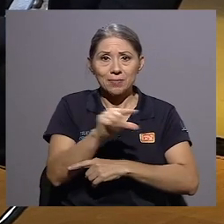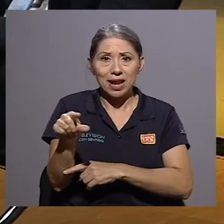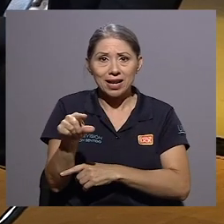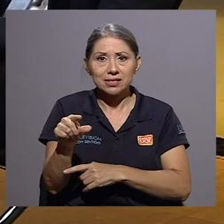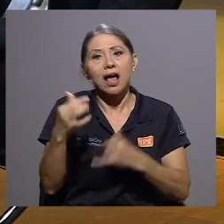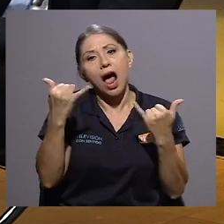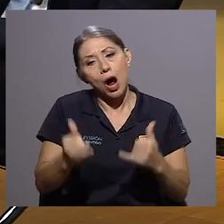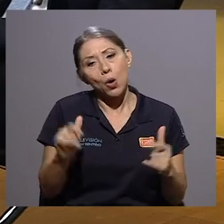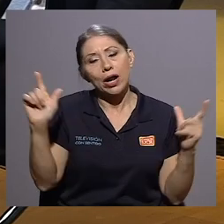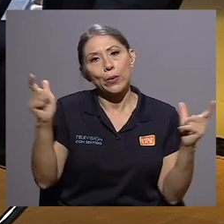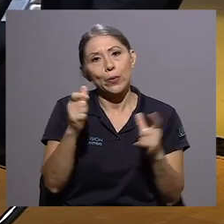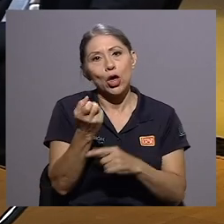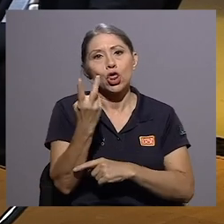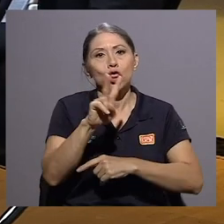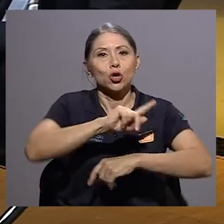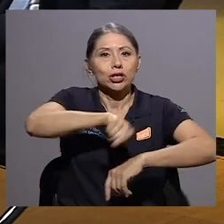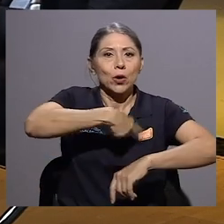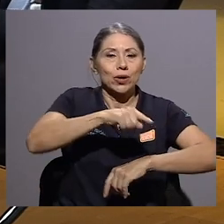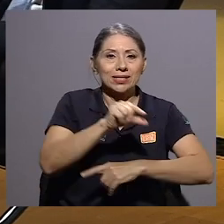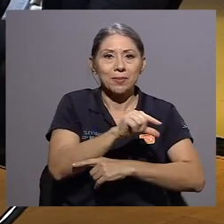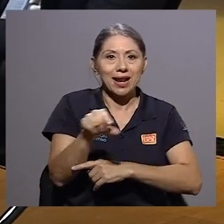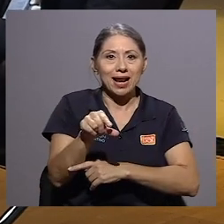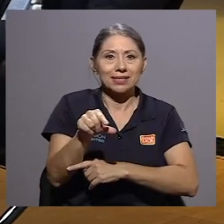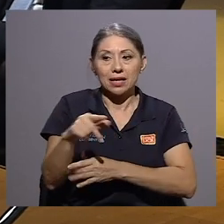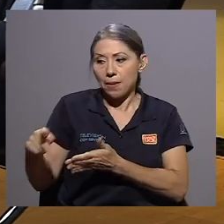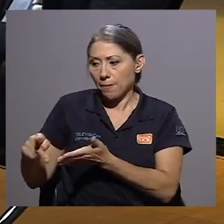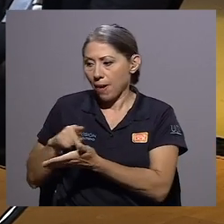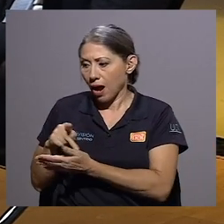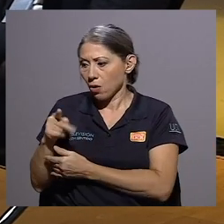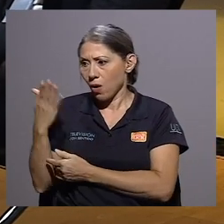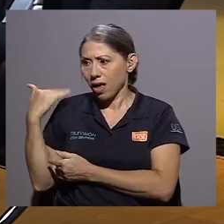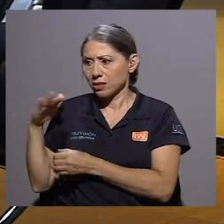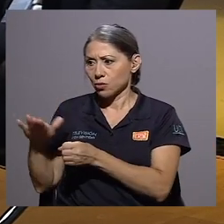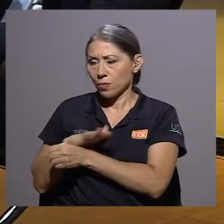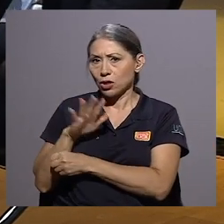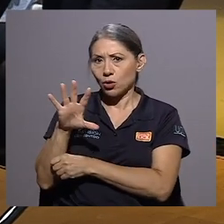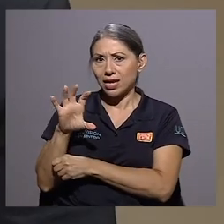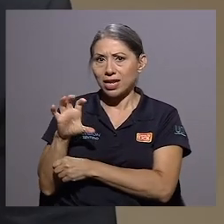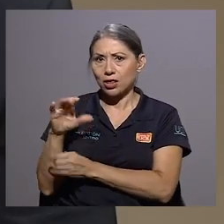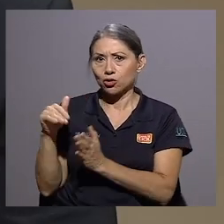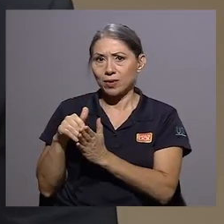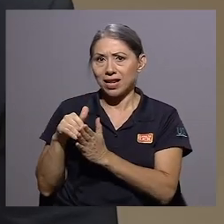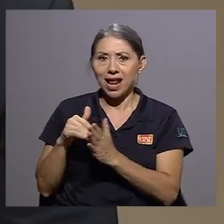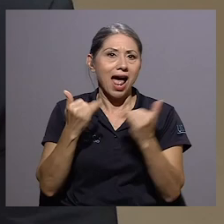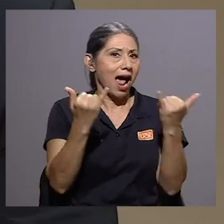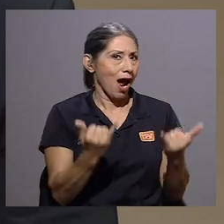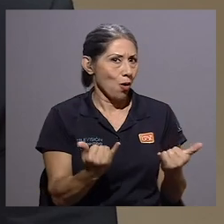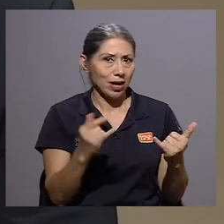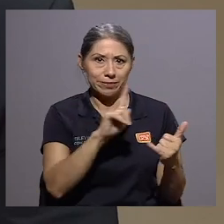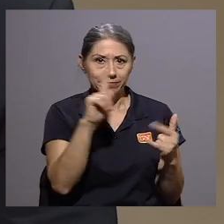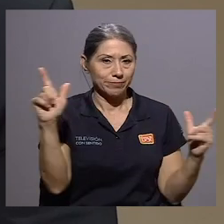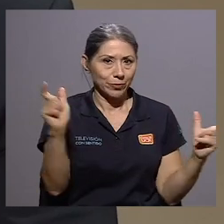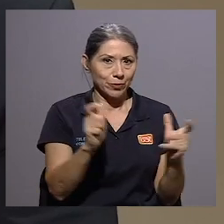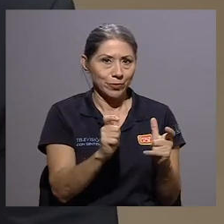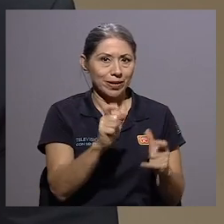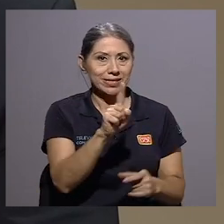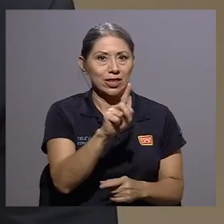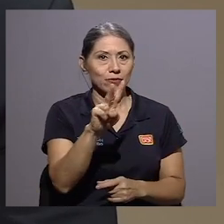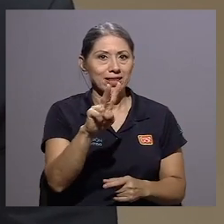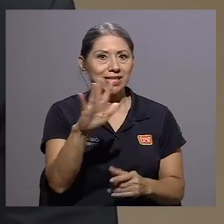y el pago en vez de 500 mil colones bajaría a 125 mil colones. Entonces, este trámite